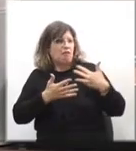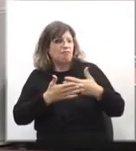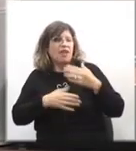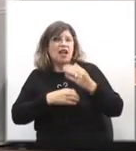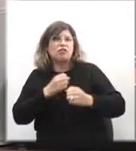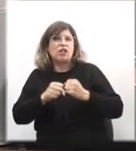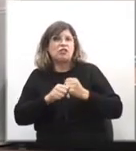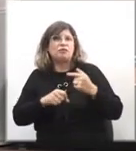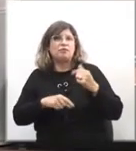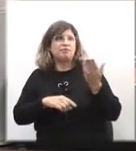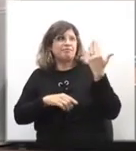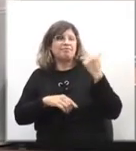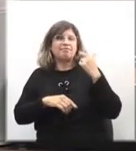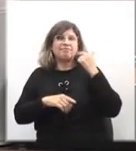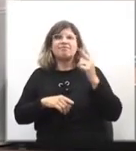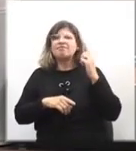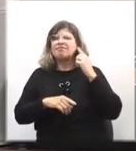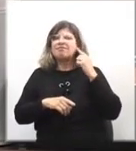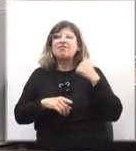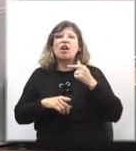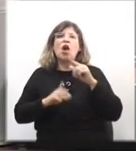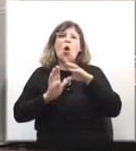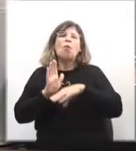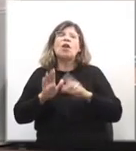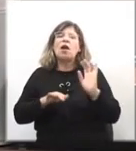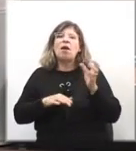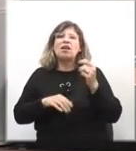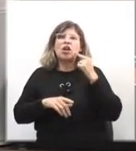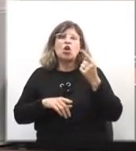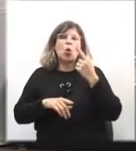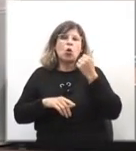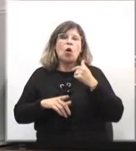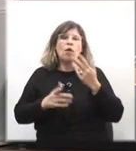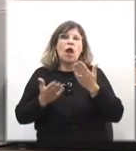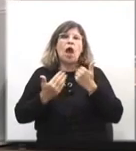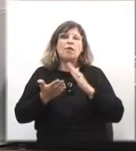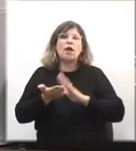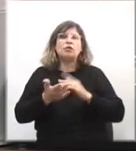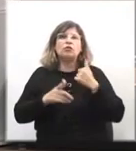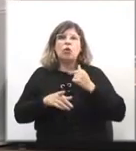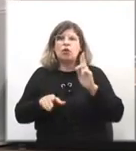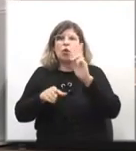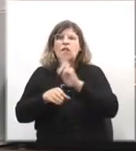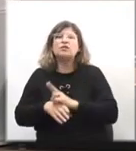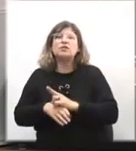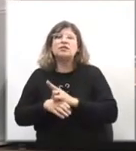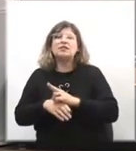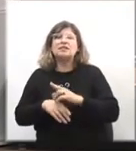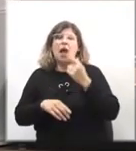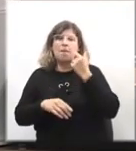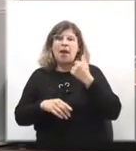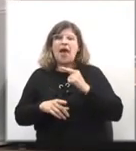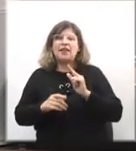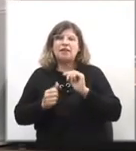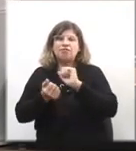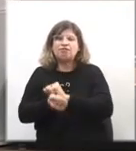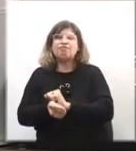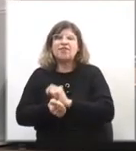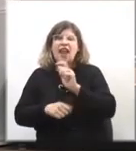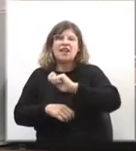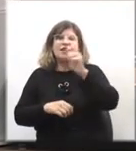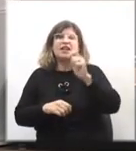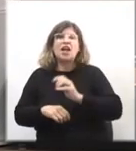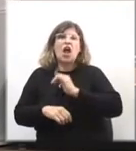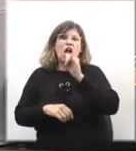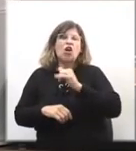escuchando un programa de radio y un hombre hablaba sobre cuando iba a visitar a su padre en el penal de libertad y contaba